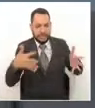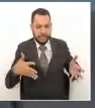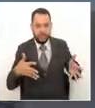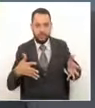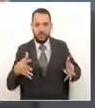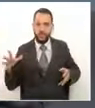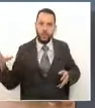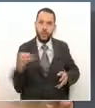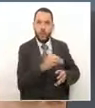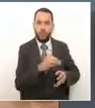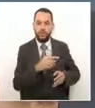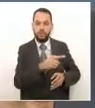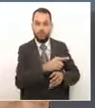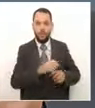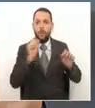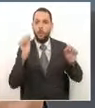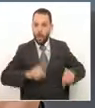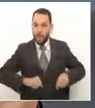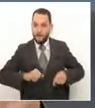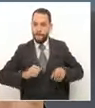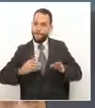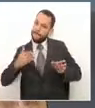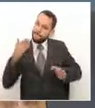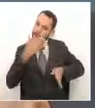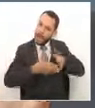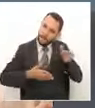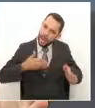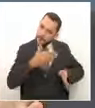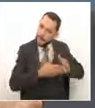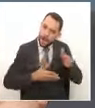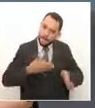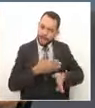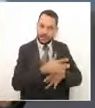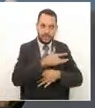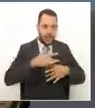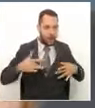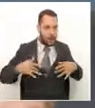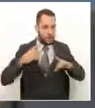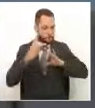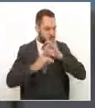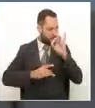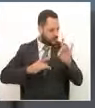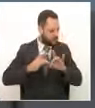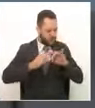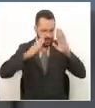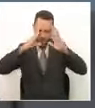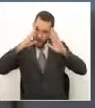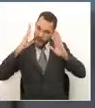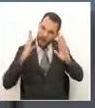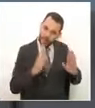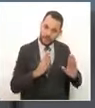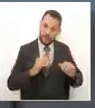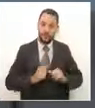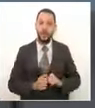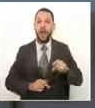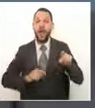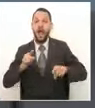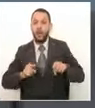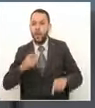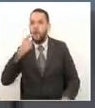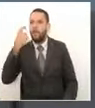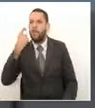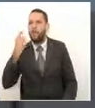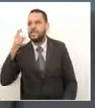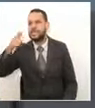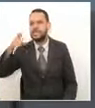desde el nivel que ustedes quieran llamar hasta los que viajan a Miami y otras partes a buscar este tipo